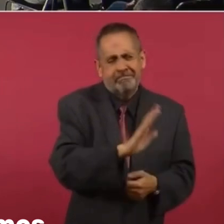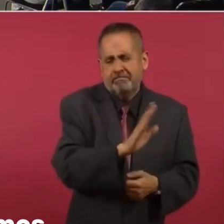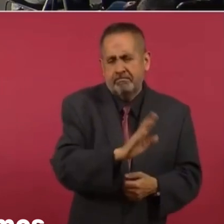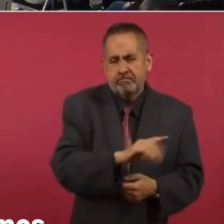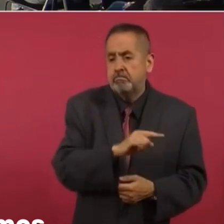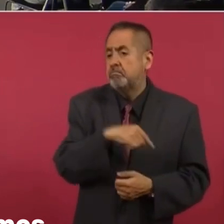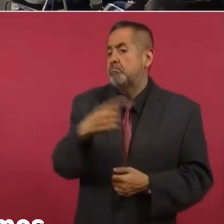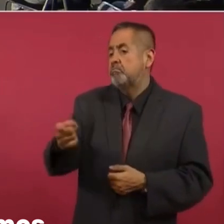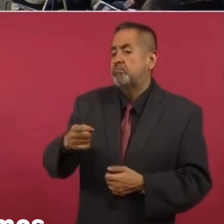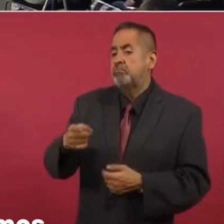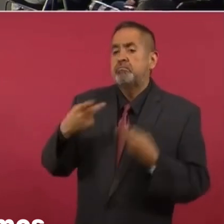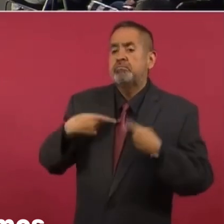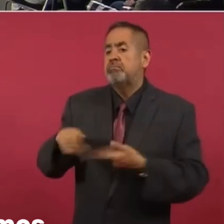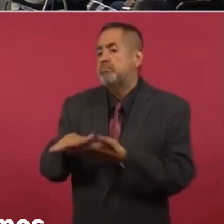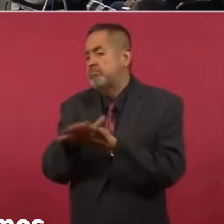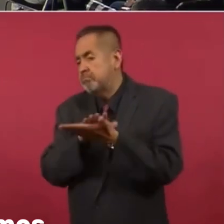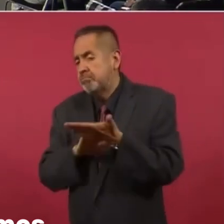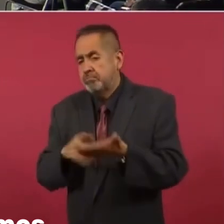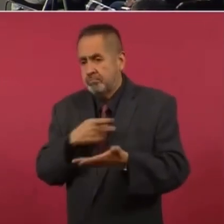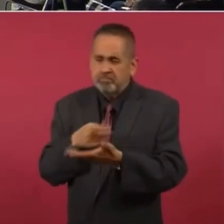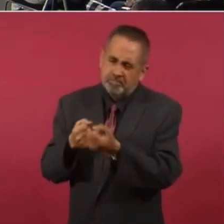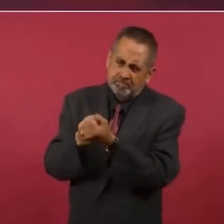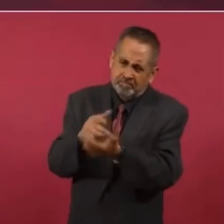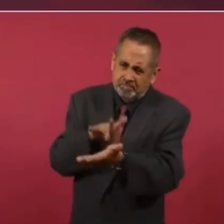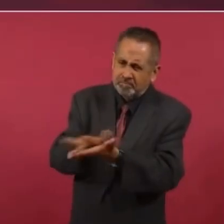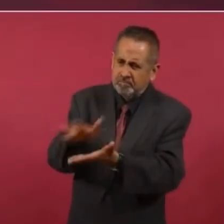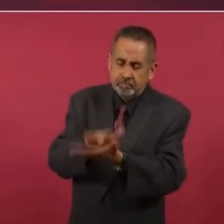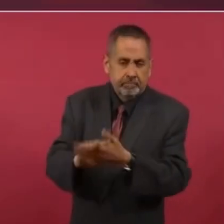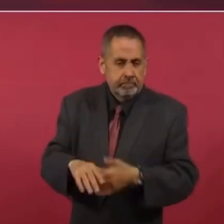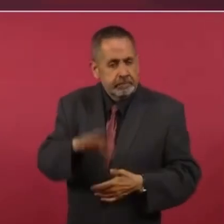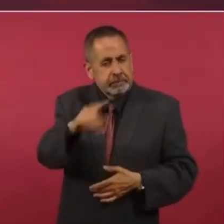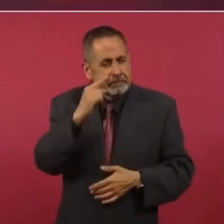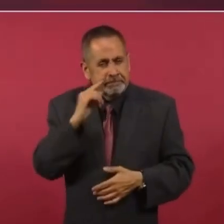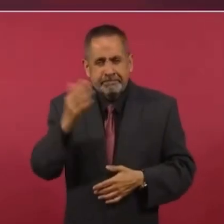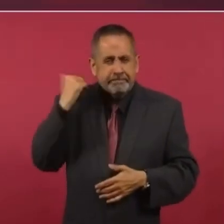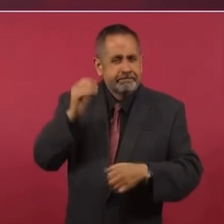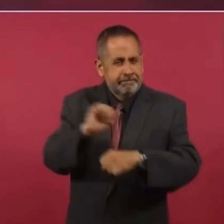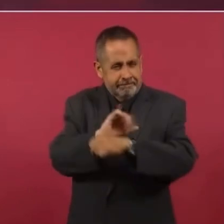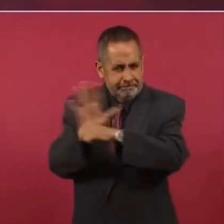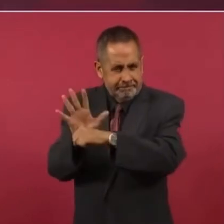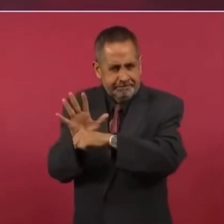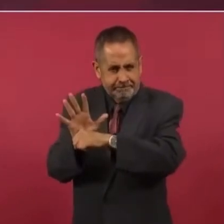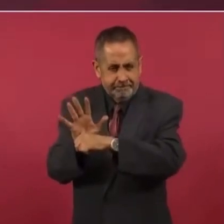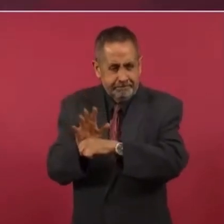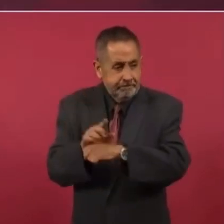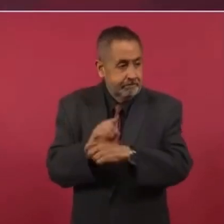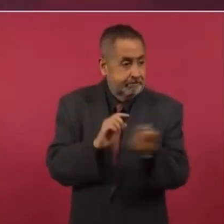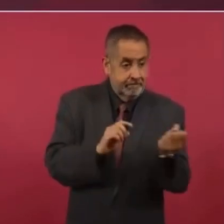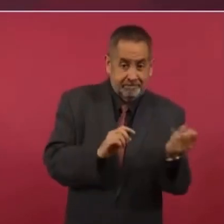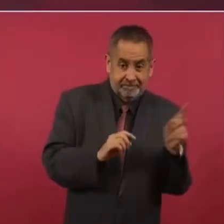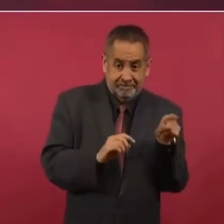cuando la pandemia vinieron los mismos a verme,